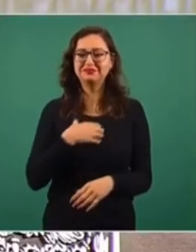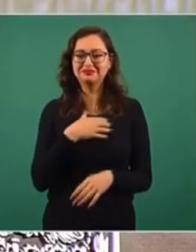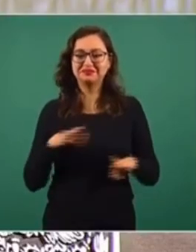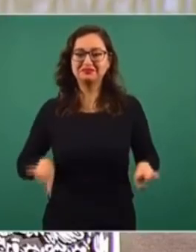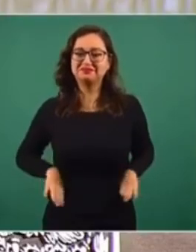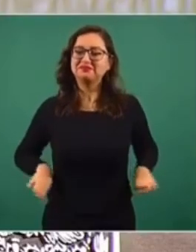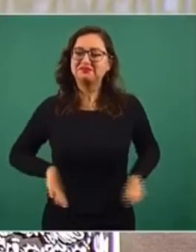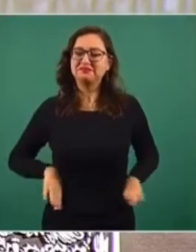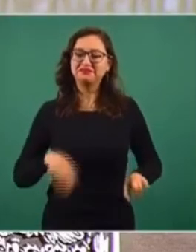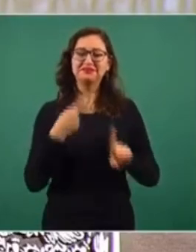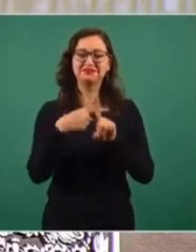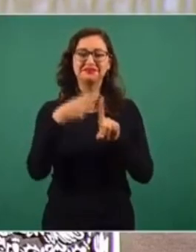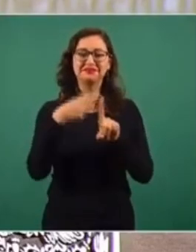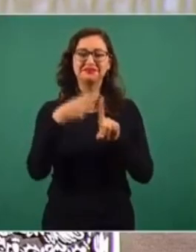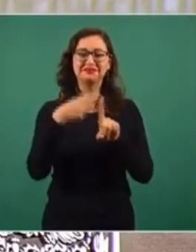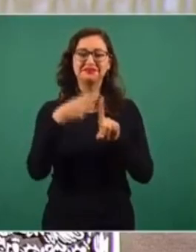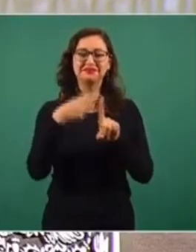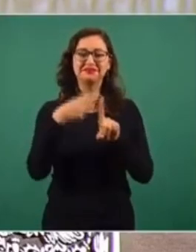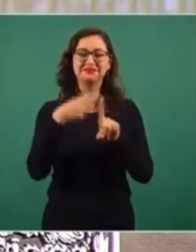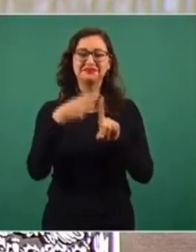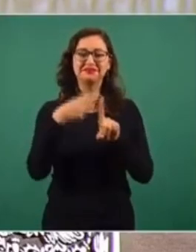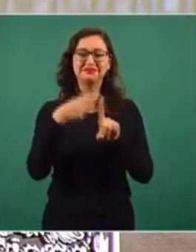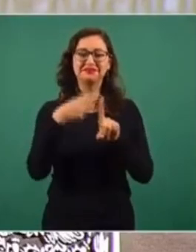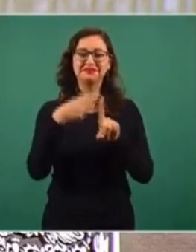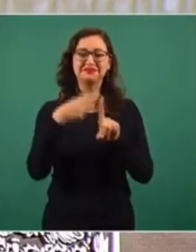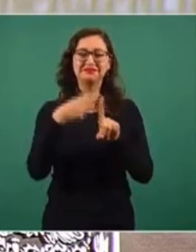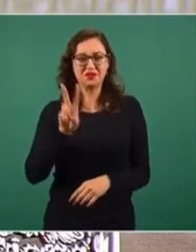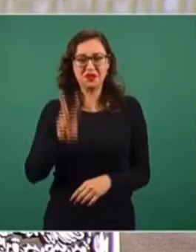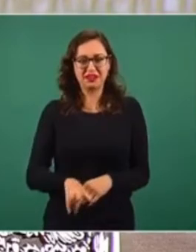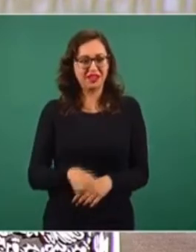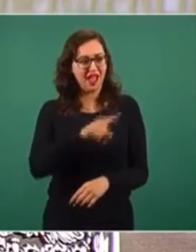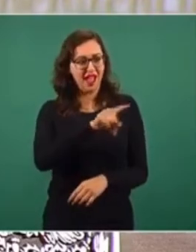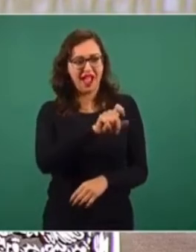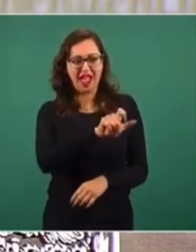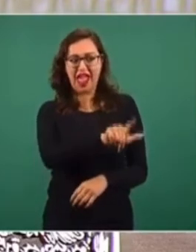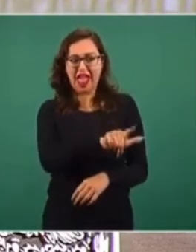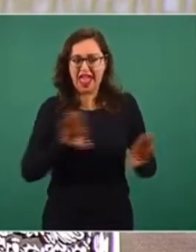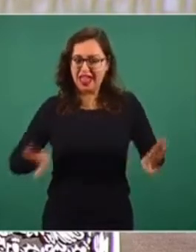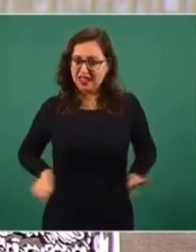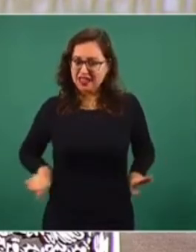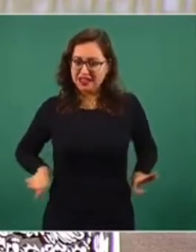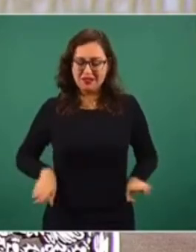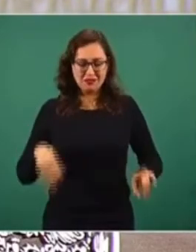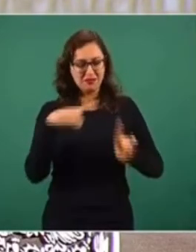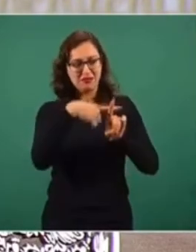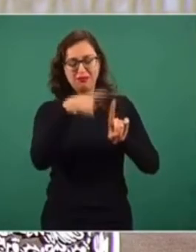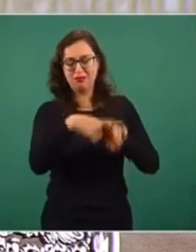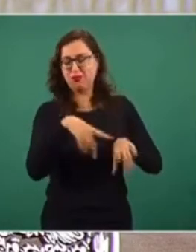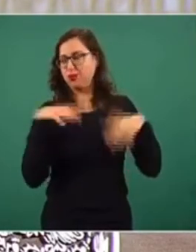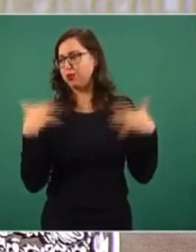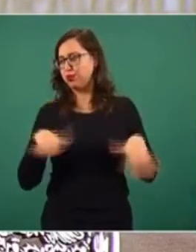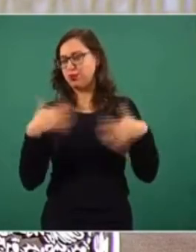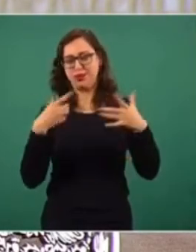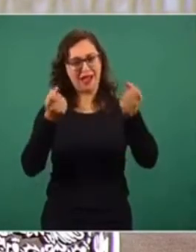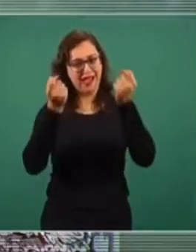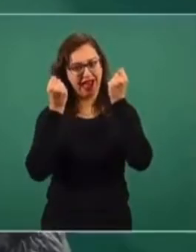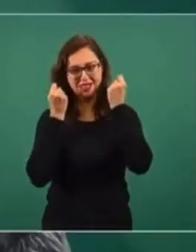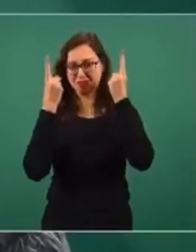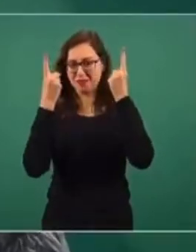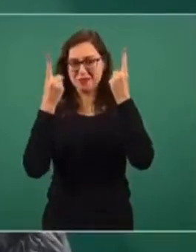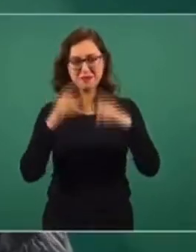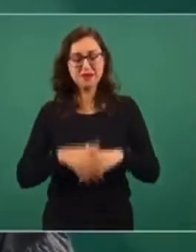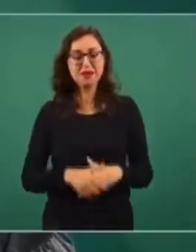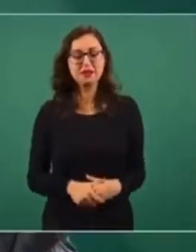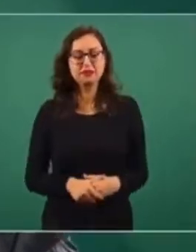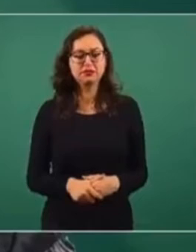optimista. Yo de verdad admiro su optimismo permanente. Y entonces está el